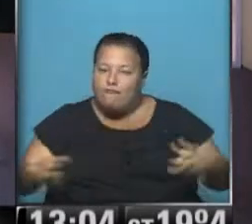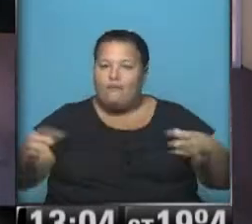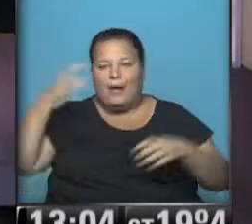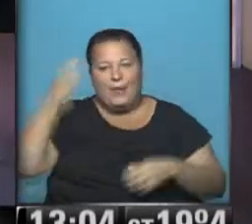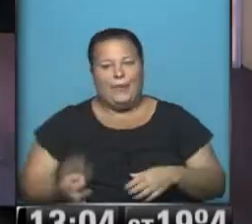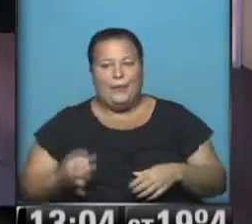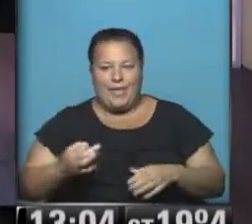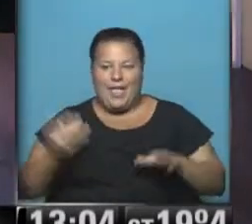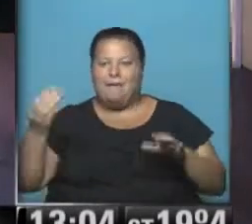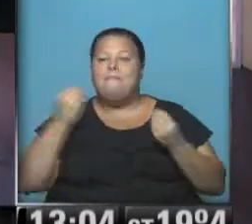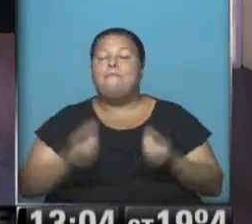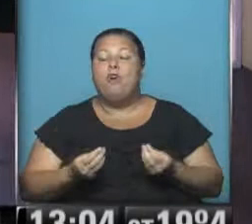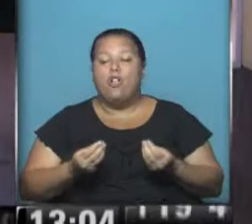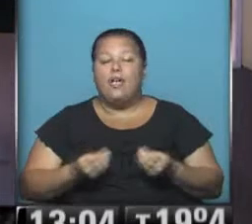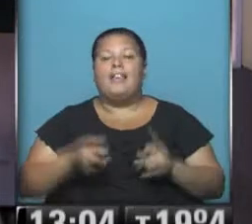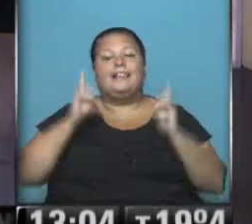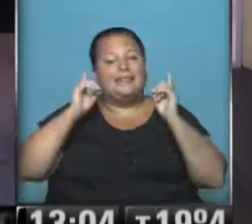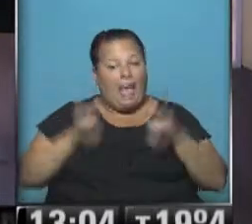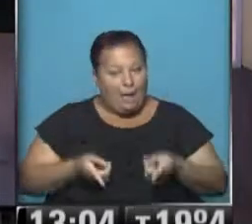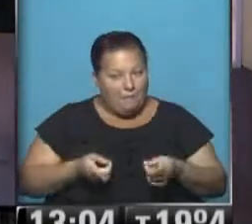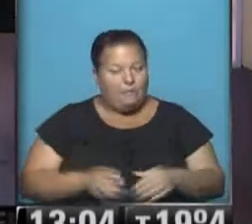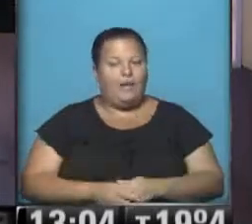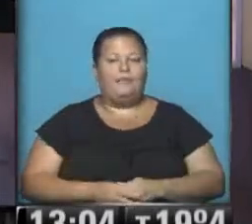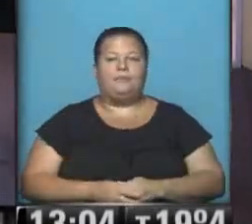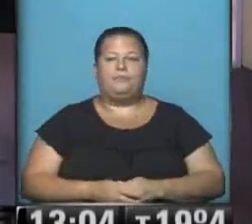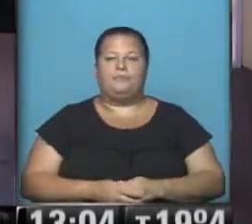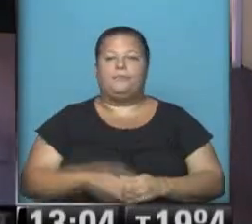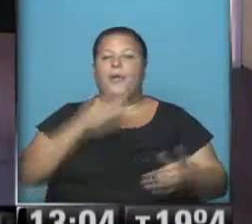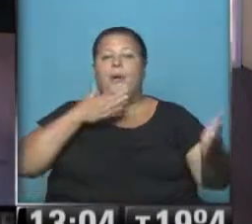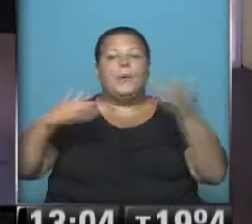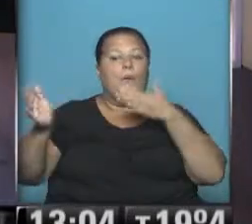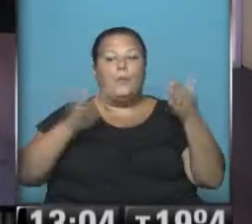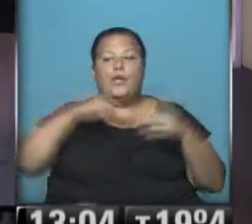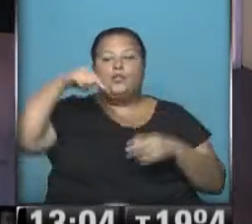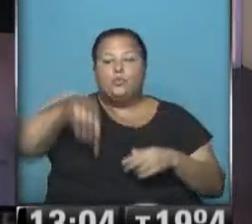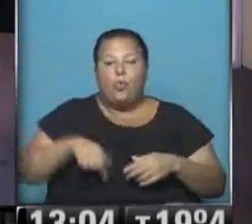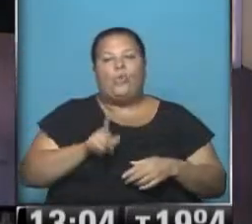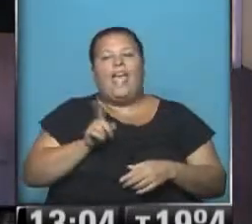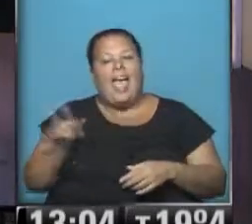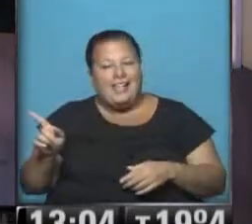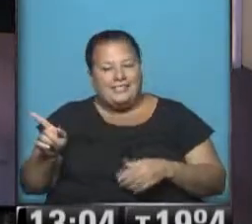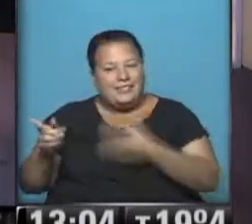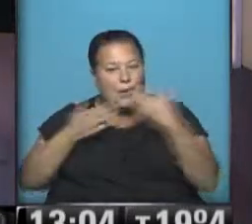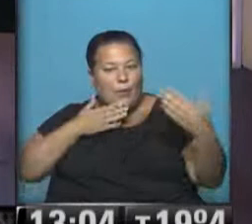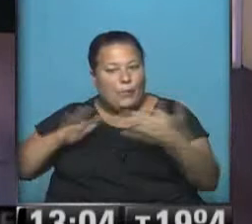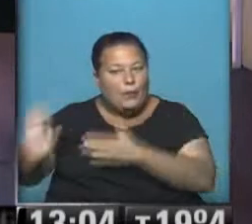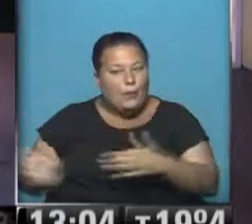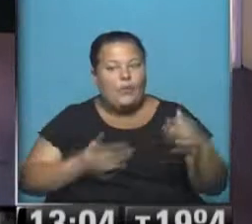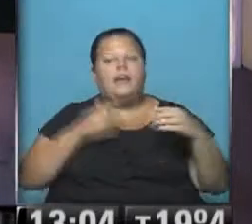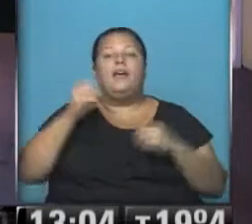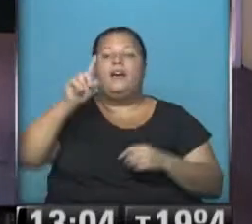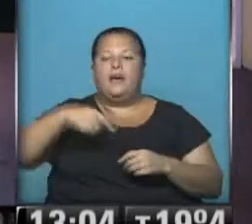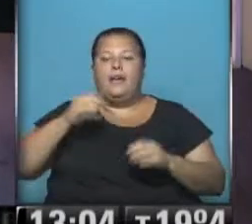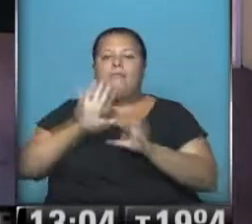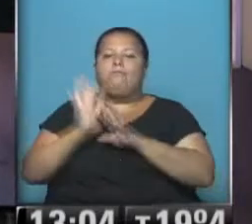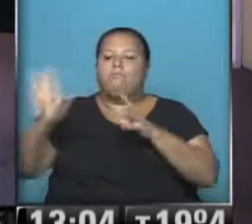manera que debiera serlo, porque además tenemos viento sudeste, viento sudeste que